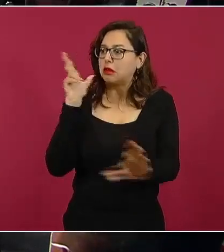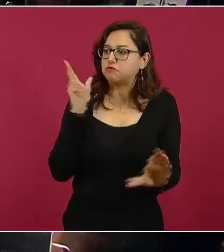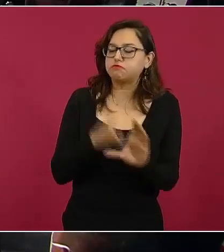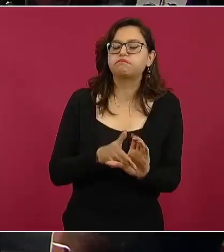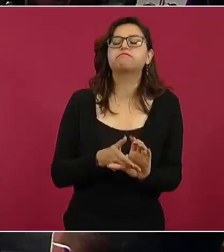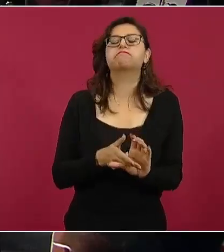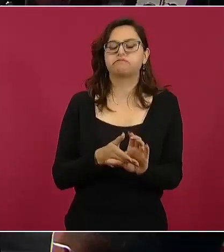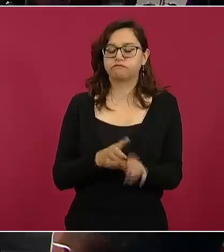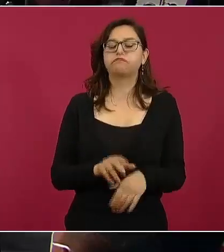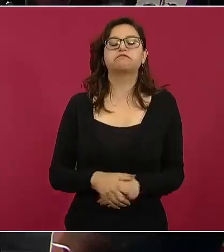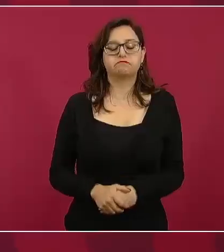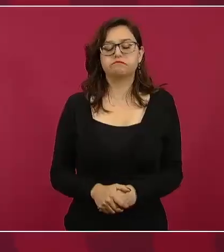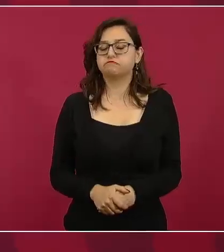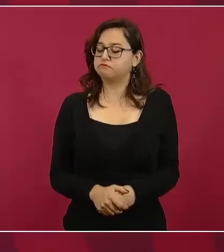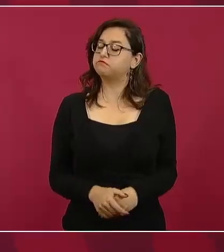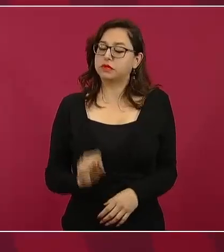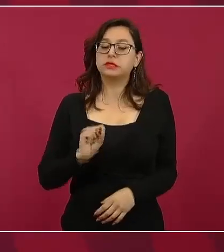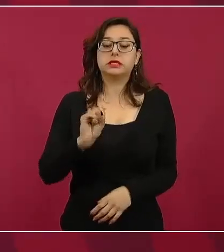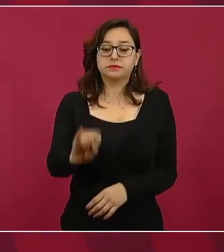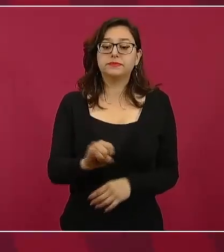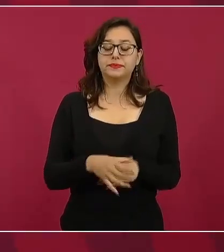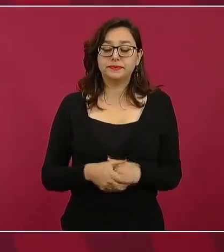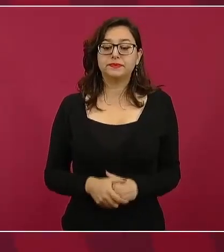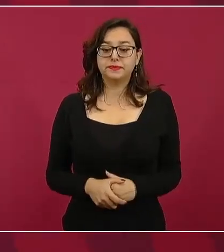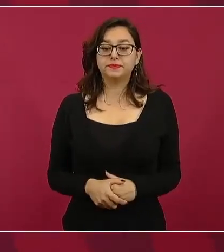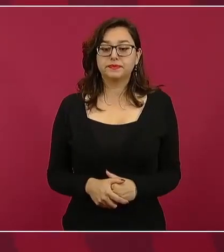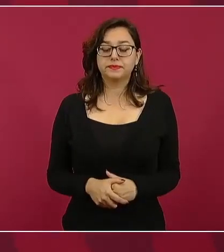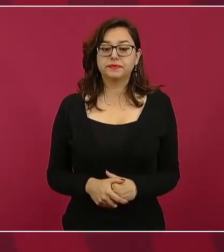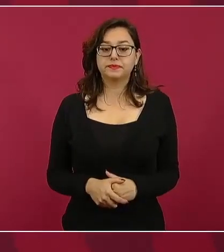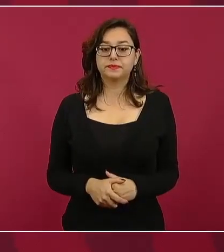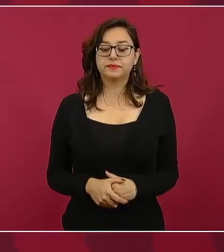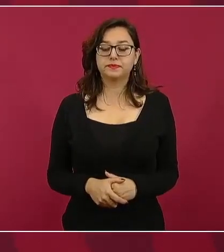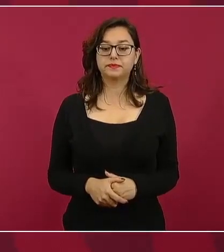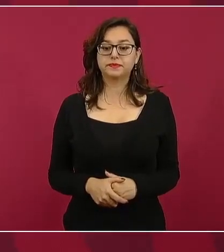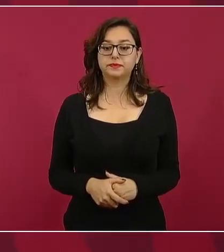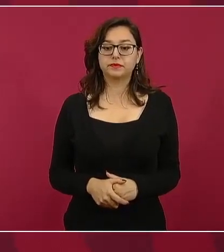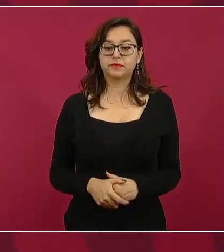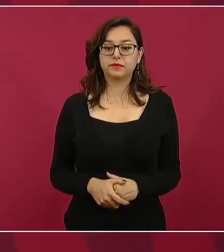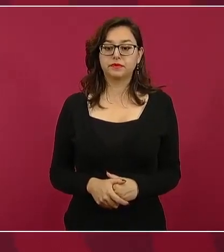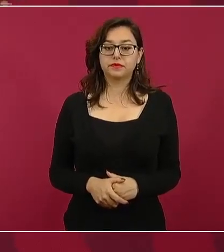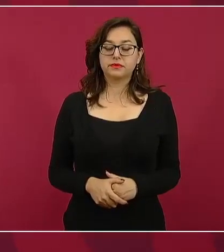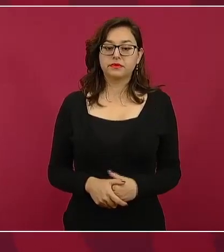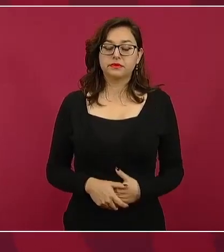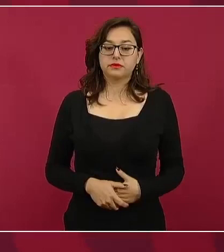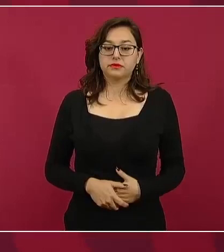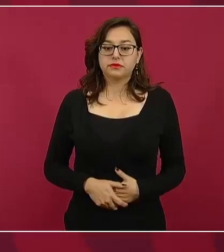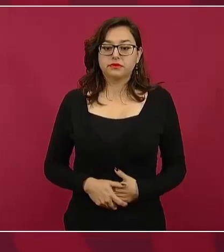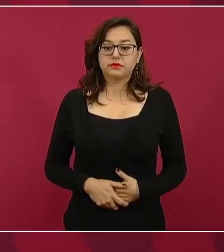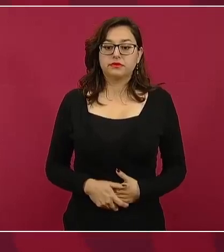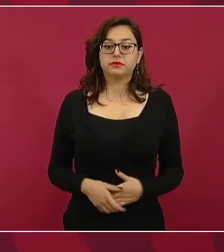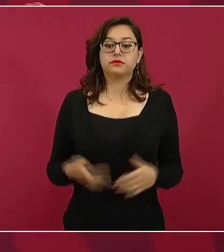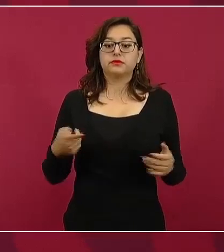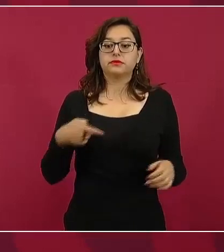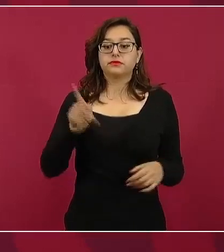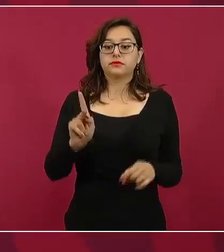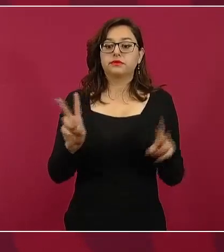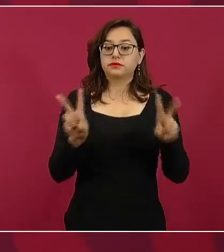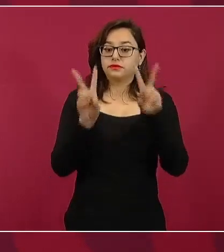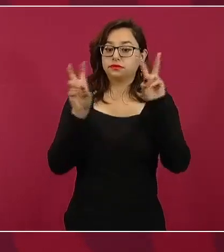y lo vamos a seguir haciendo, pero en la cuestión económica no podemos